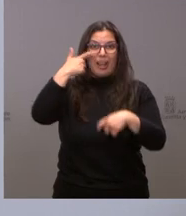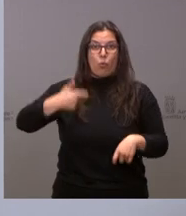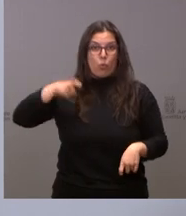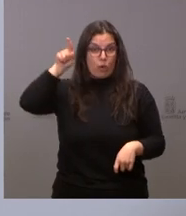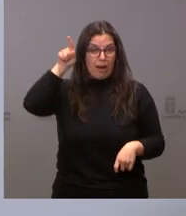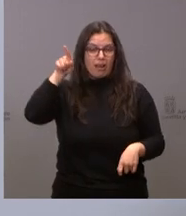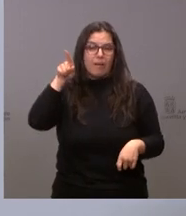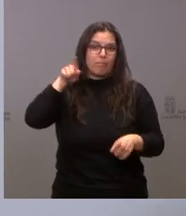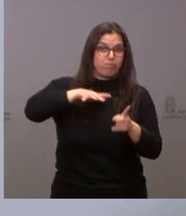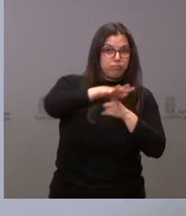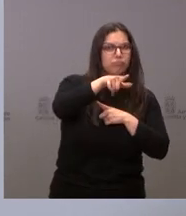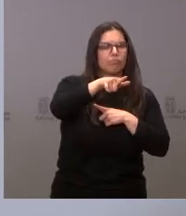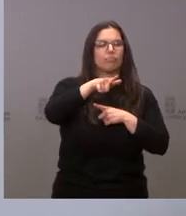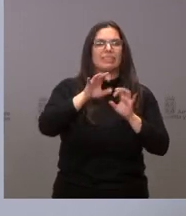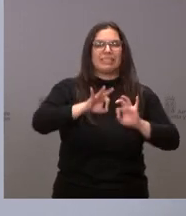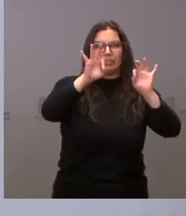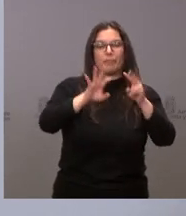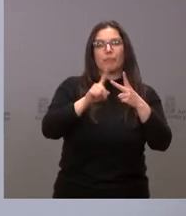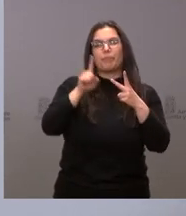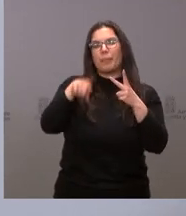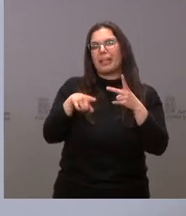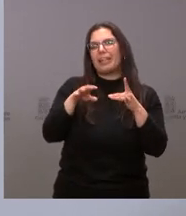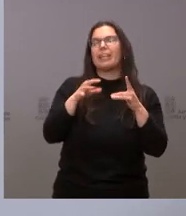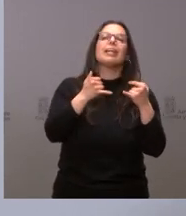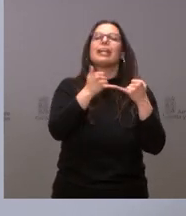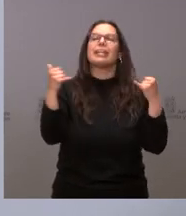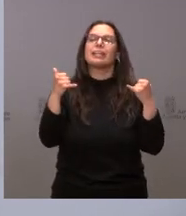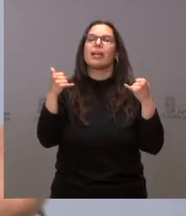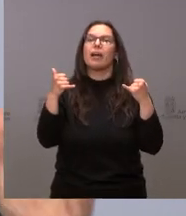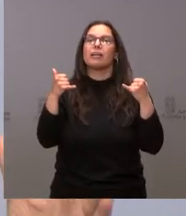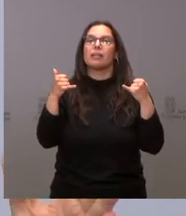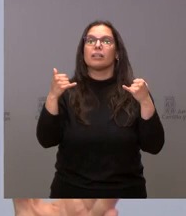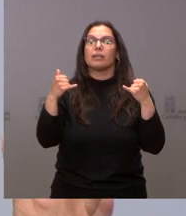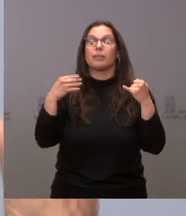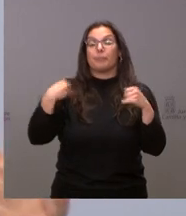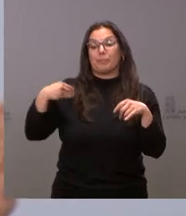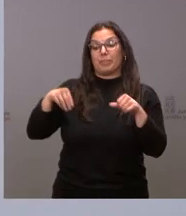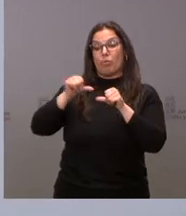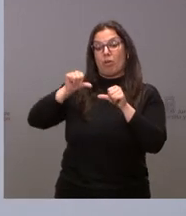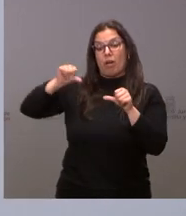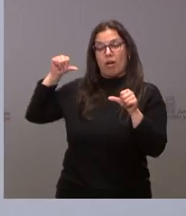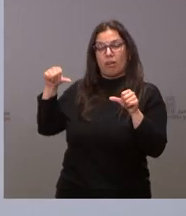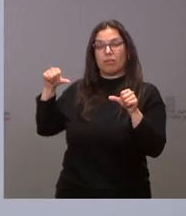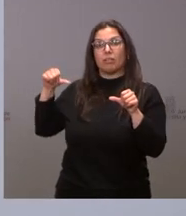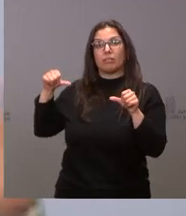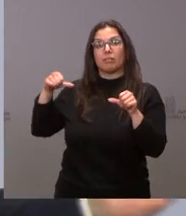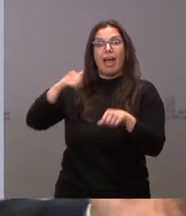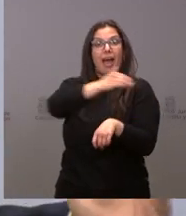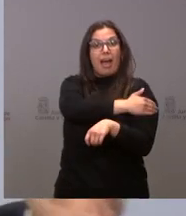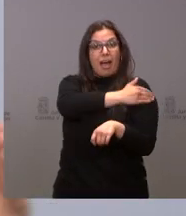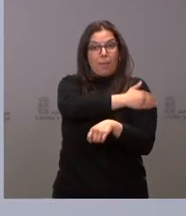También la línea de… vamos a prorrogar todos los avales